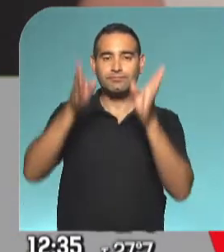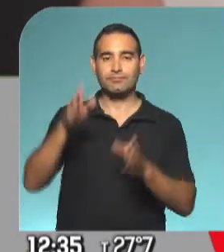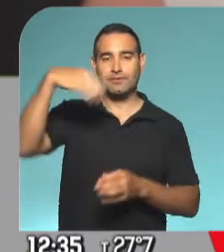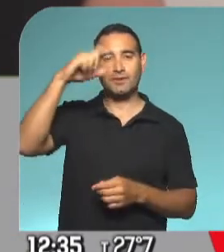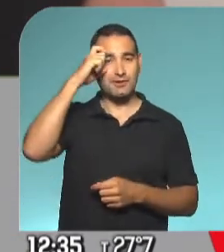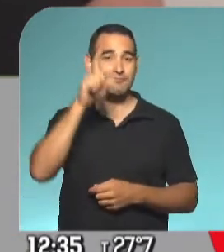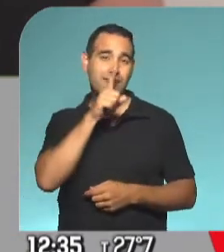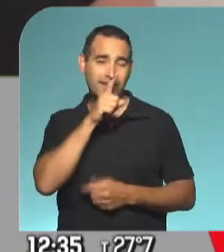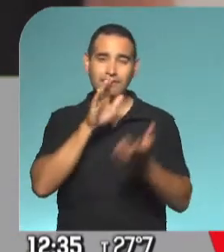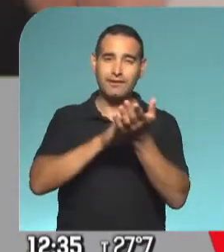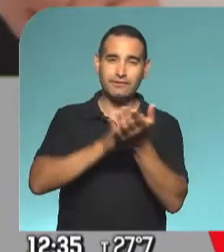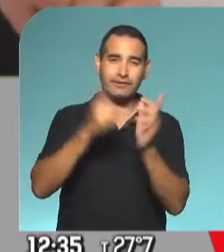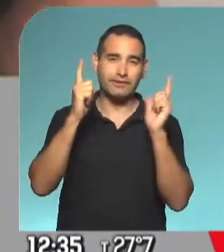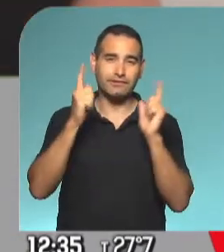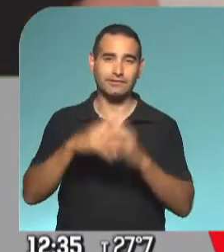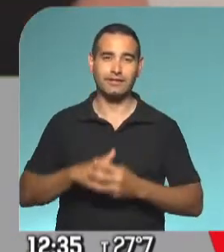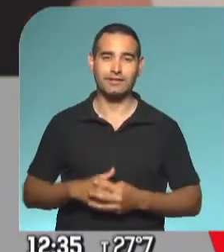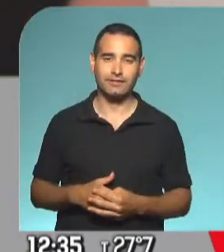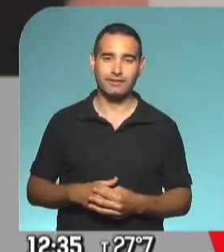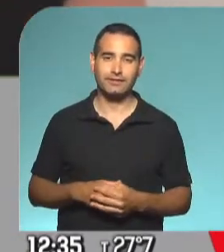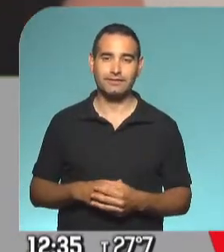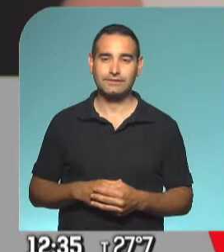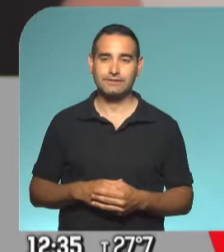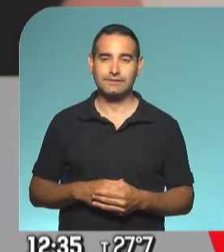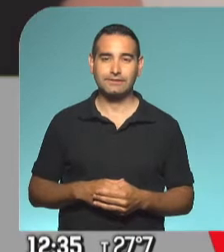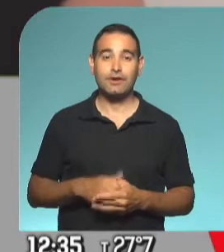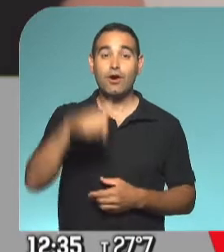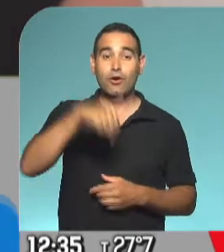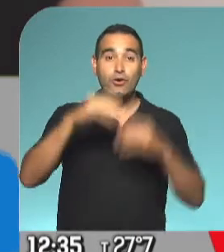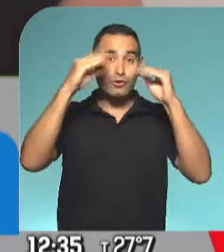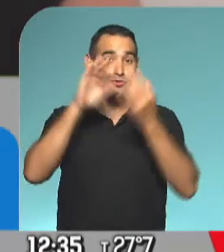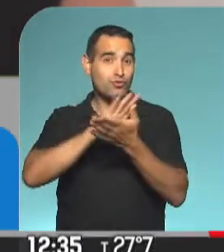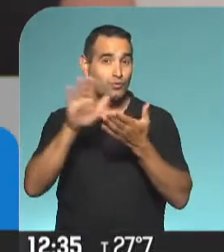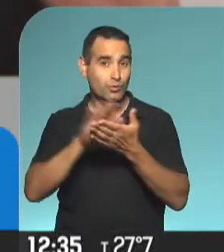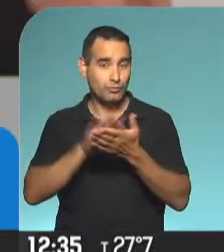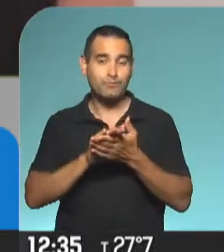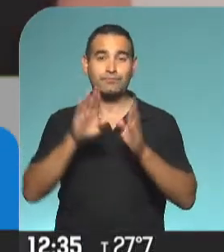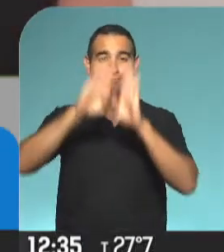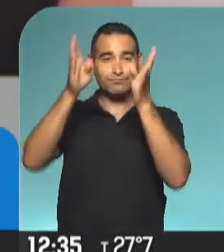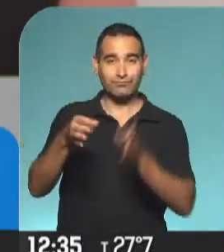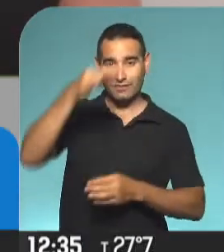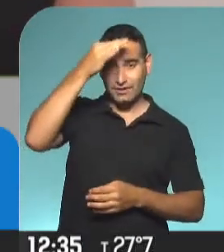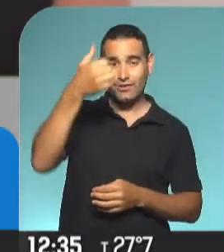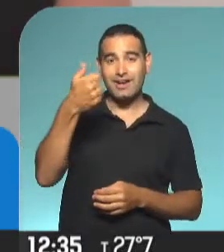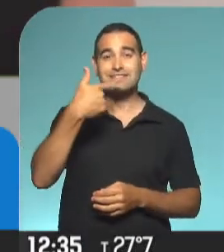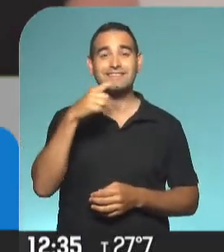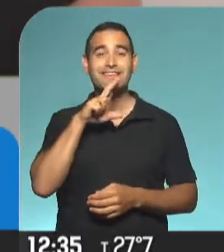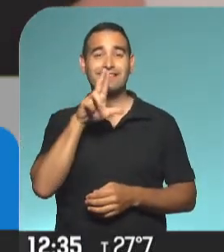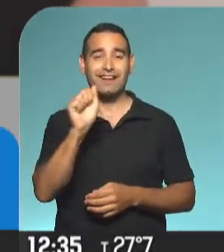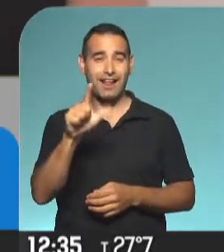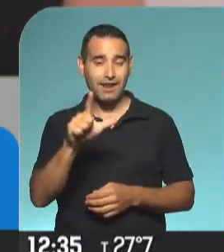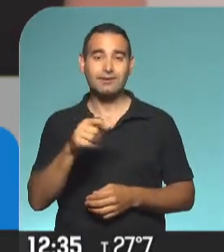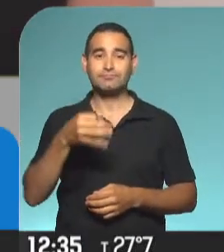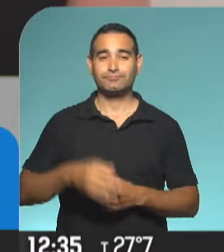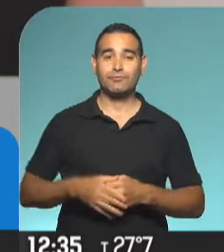aplaudir, para disfrutar, se estrenó noche y hoy será una noche de estreno en el astral, porque vuelve, te quiero, sos